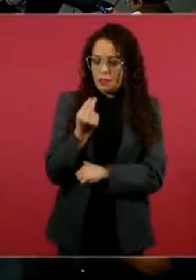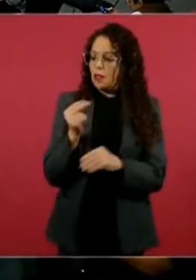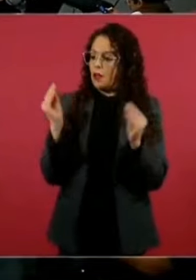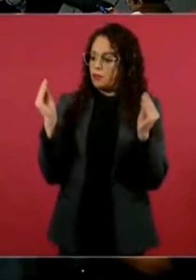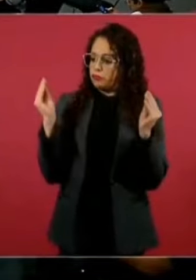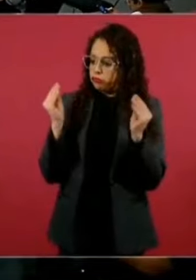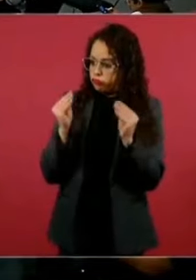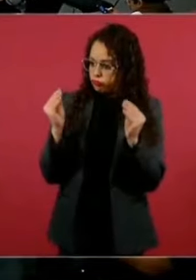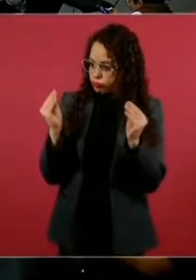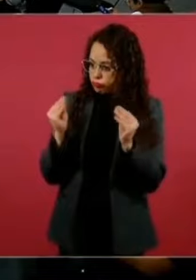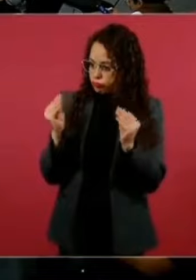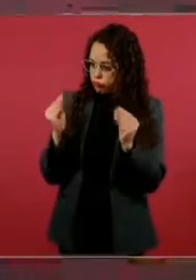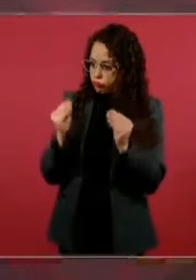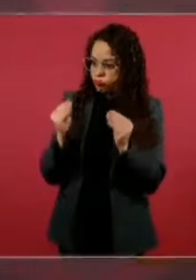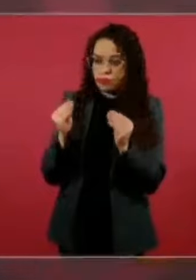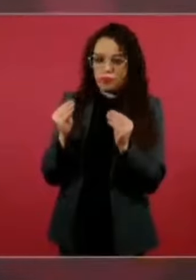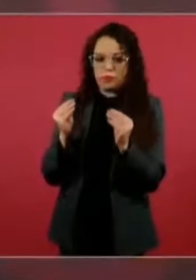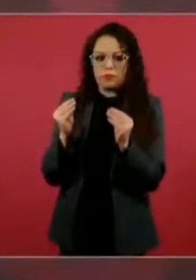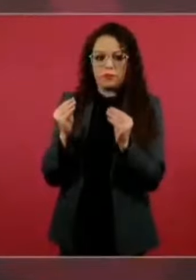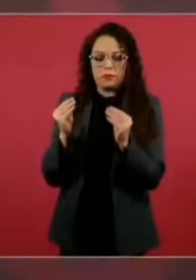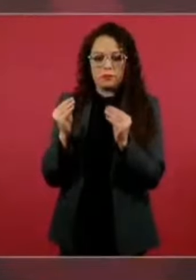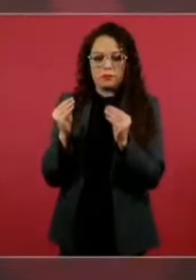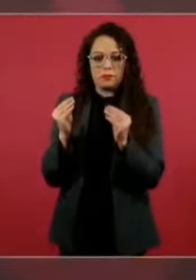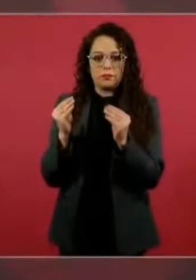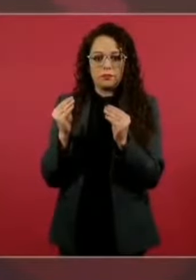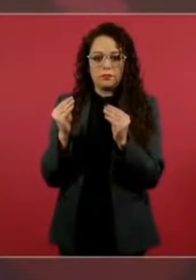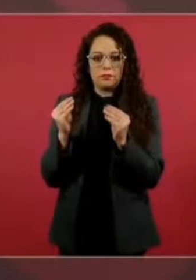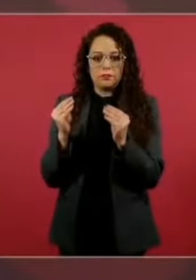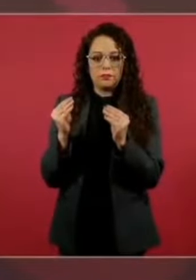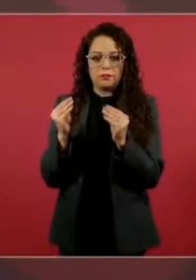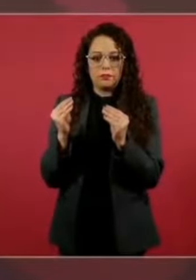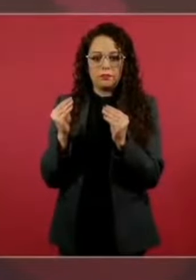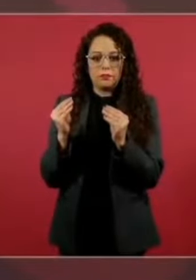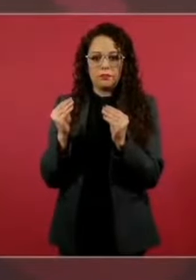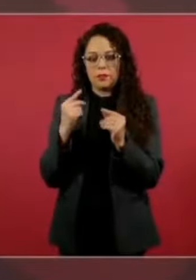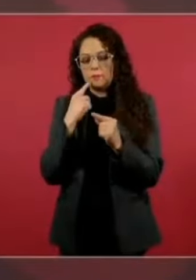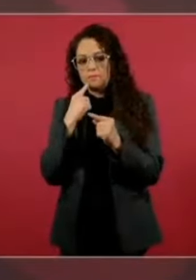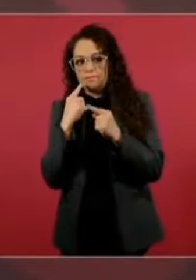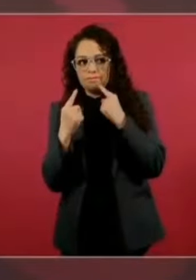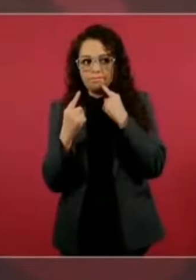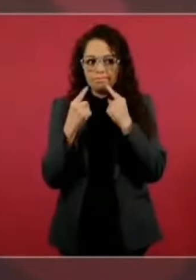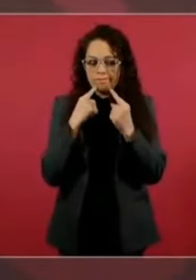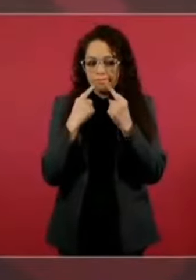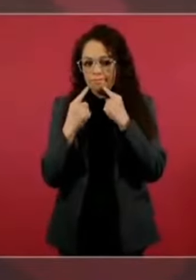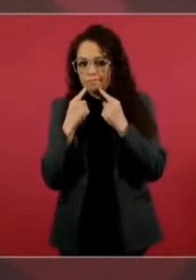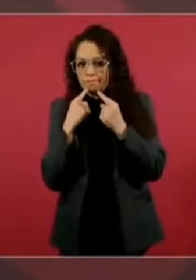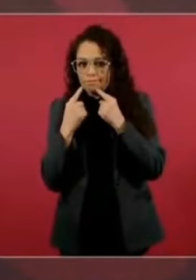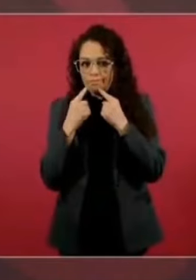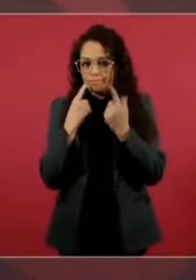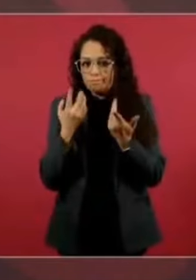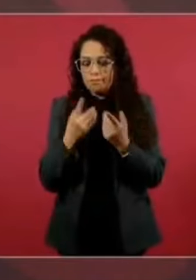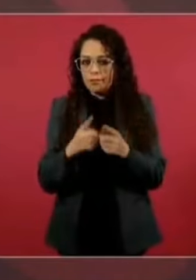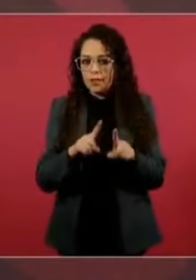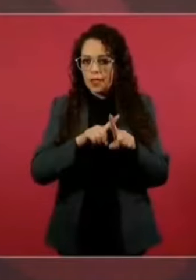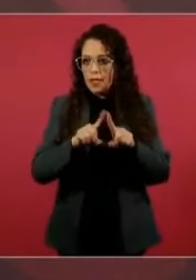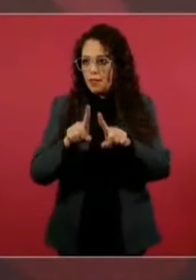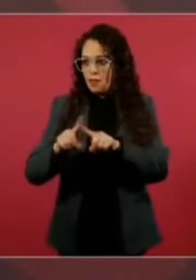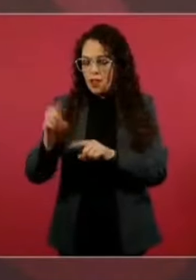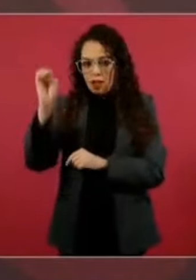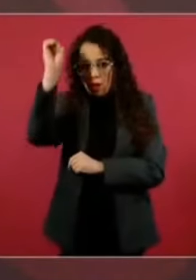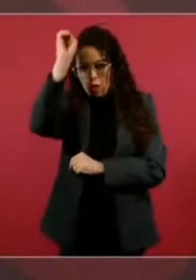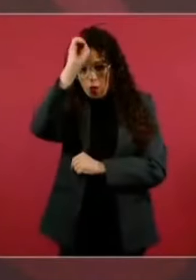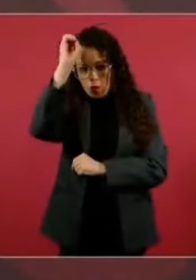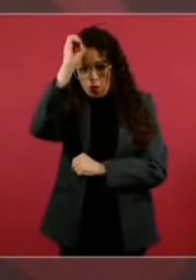disenso, es oposición.